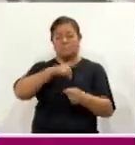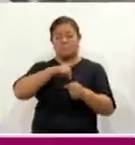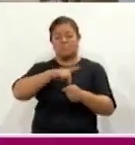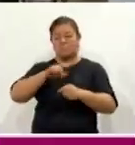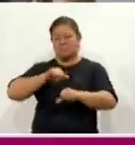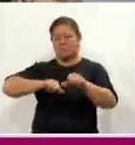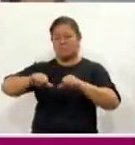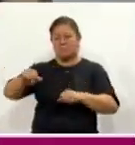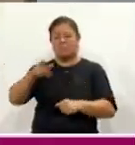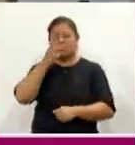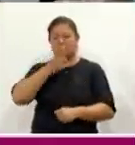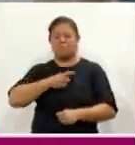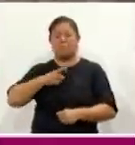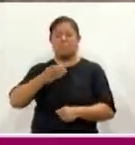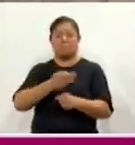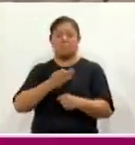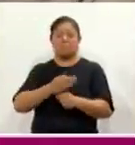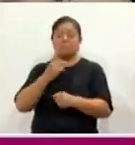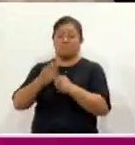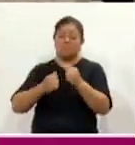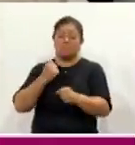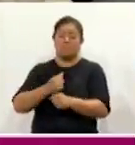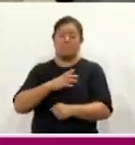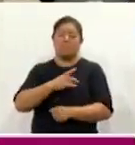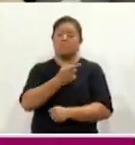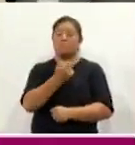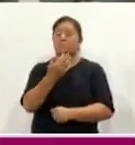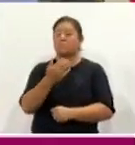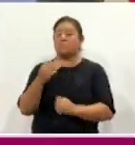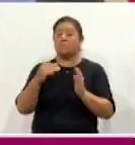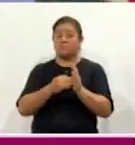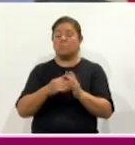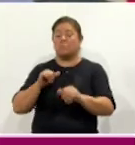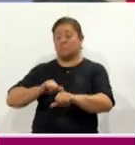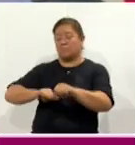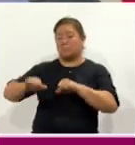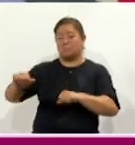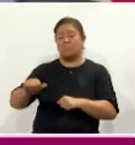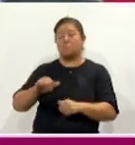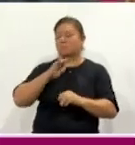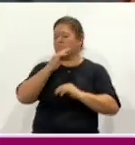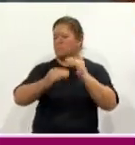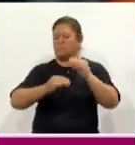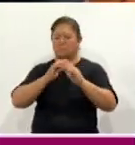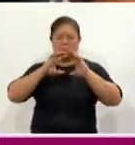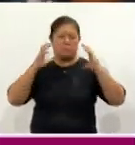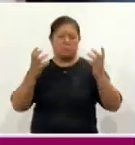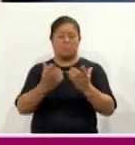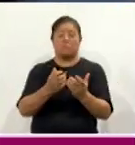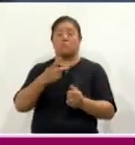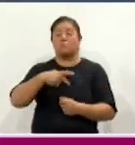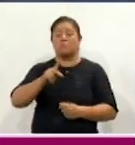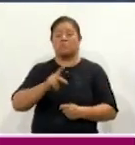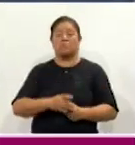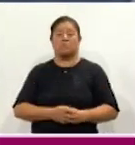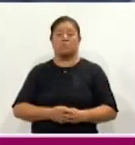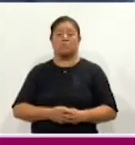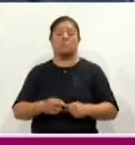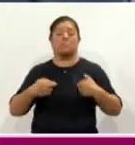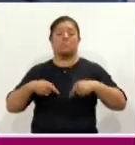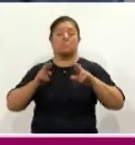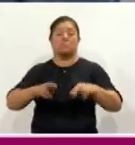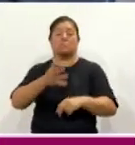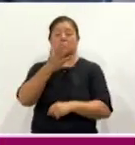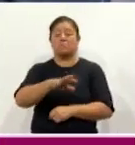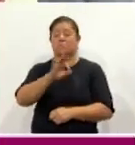Trasplante indican que anualmente se realizan más de 150 mil trasplantes de órganos en todo el mundo, sin embargo solo representan menos del